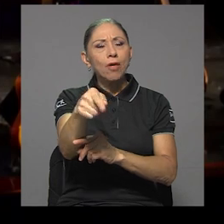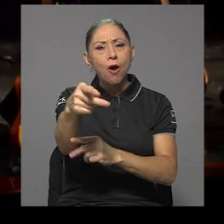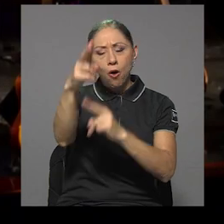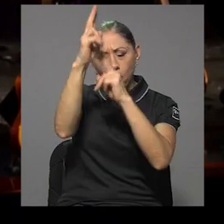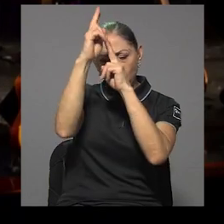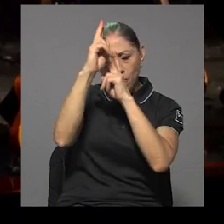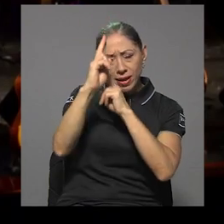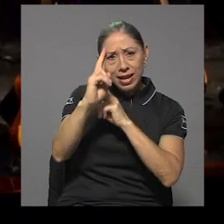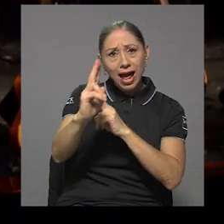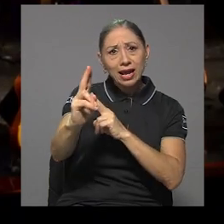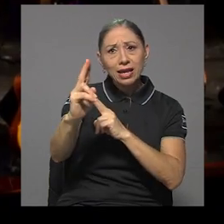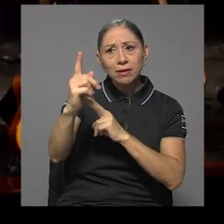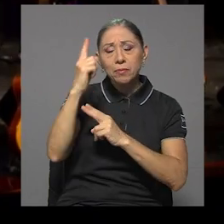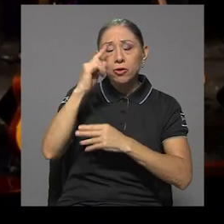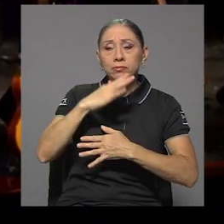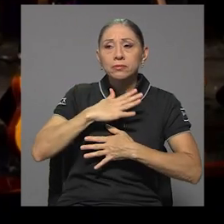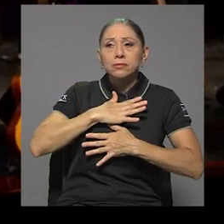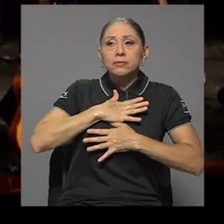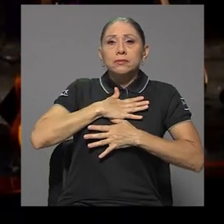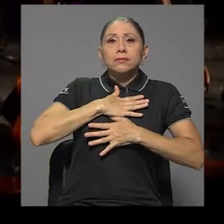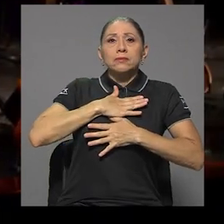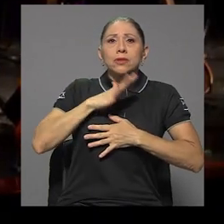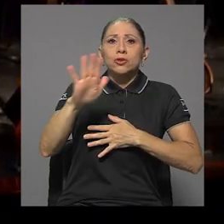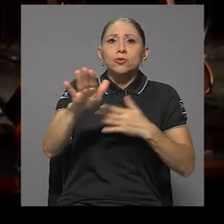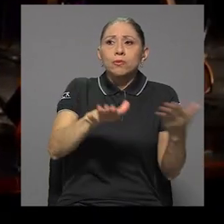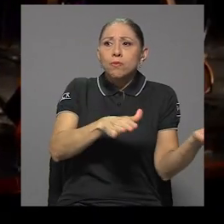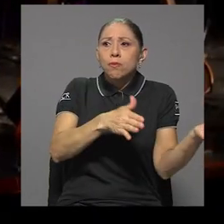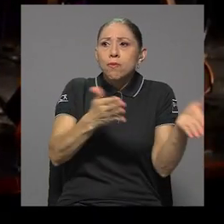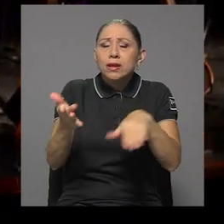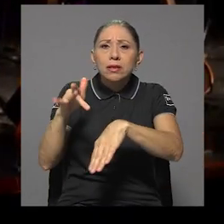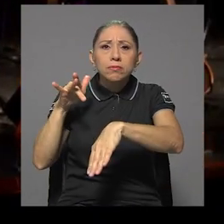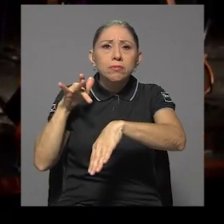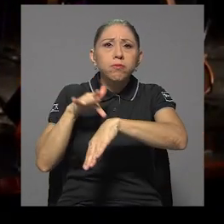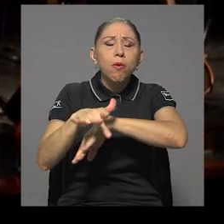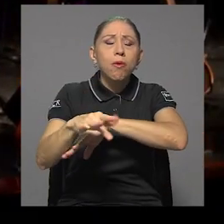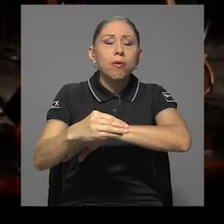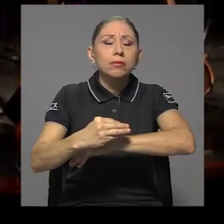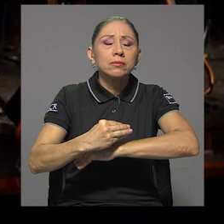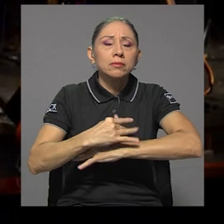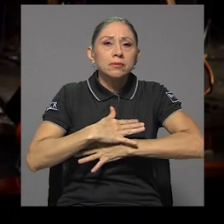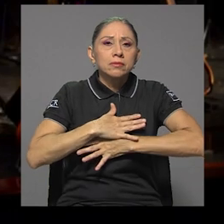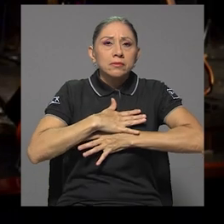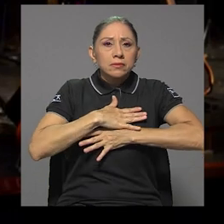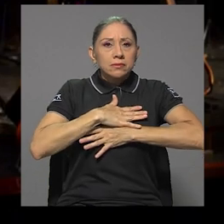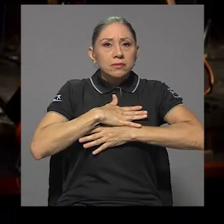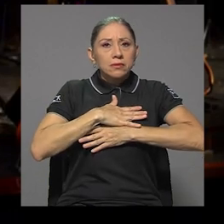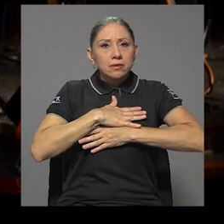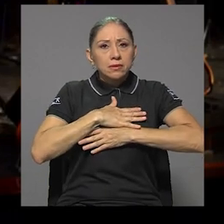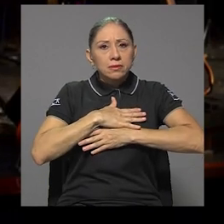resplandor de su prematura partida que tanto nos remueve.